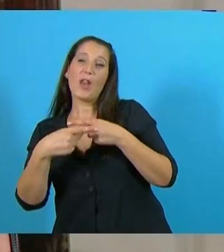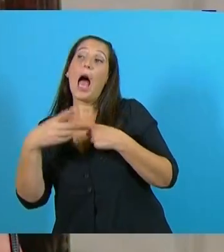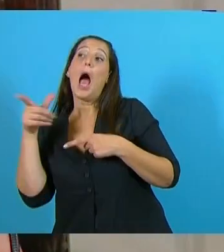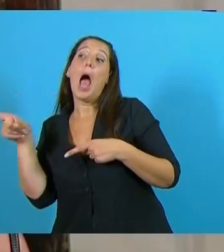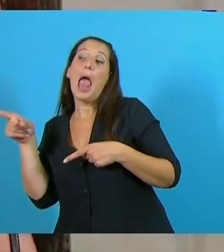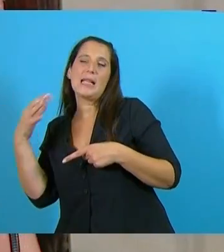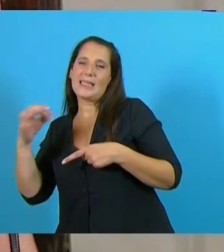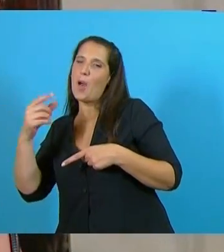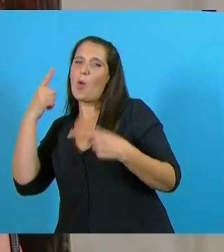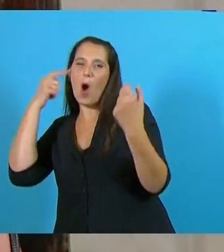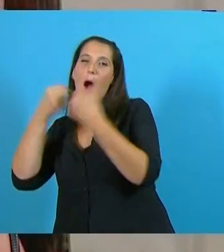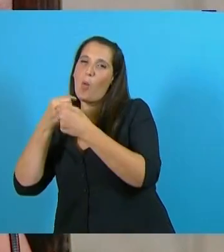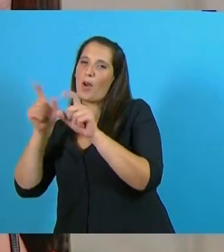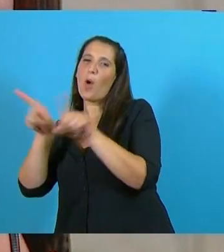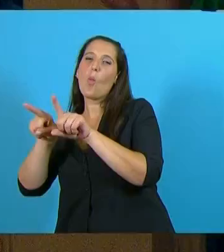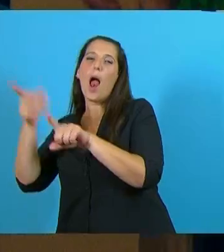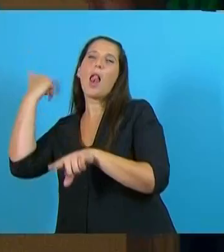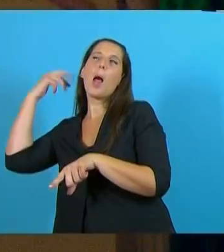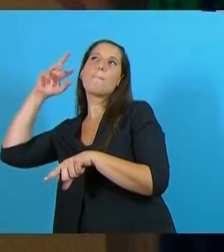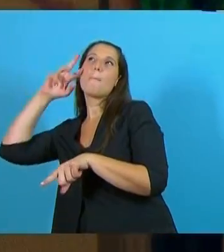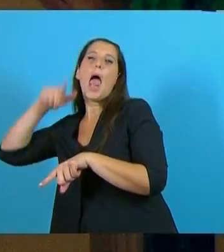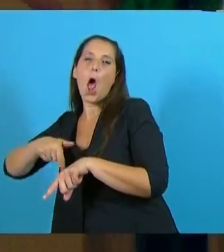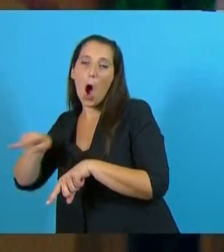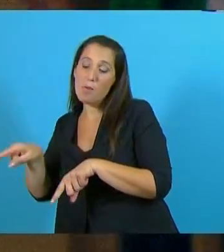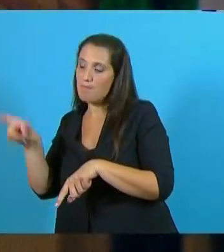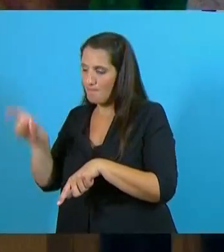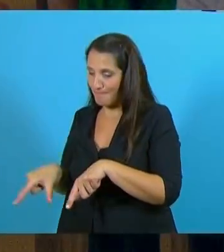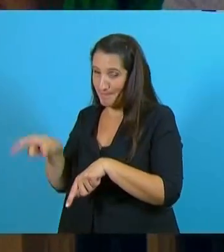calculo que ese candidato va a aprobar...